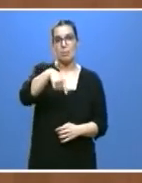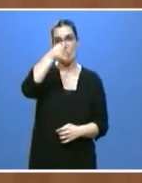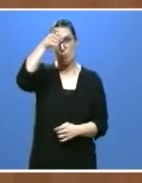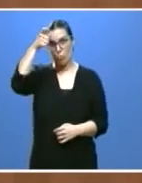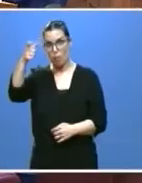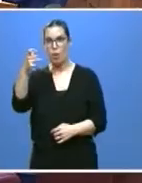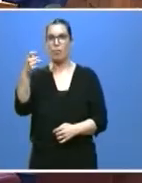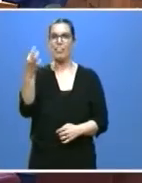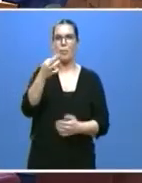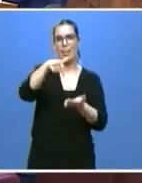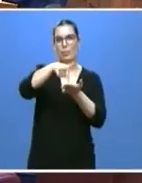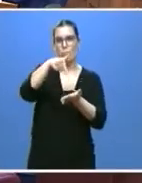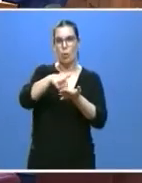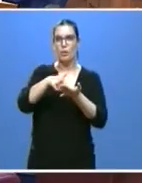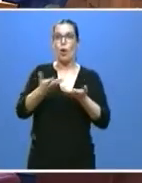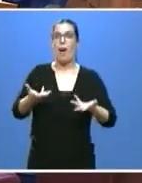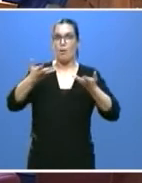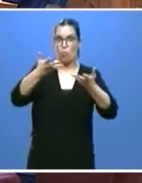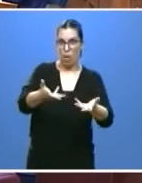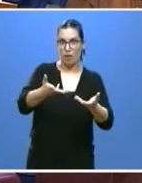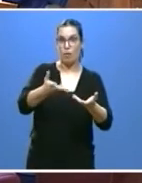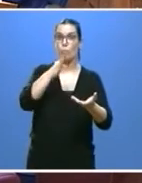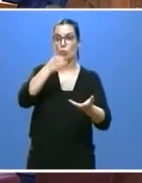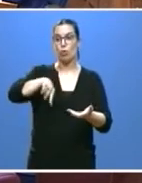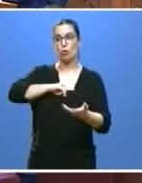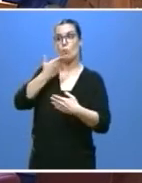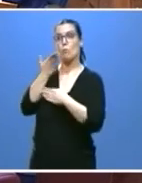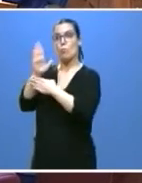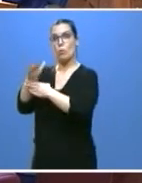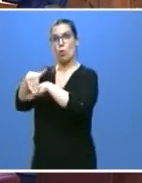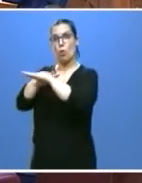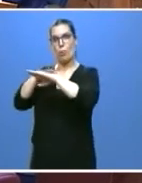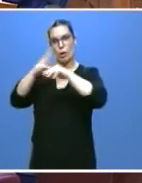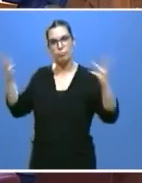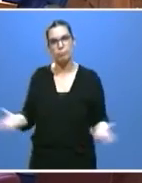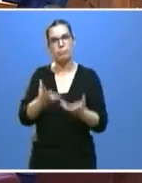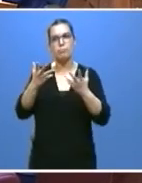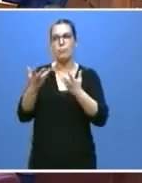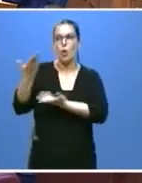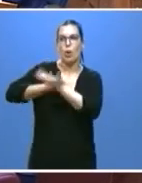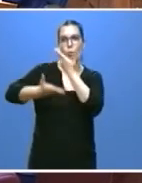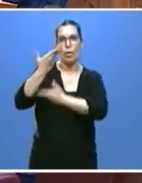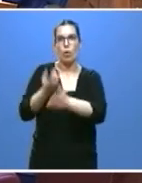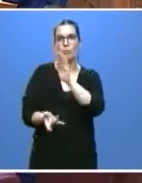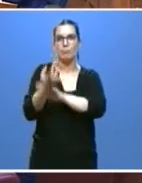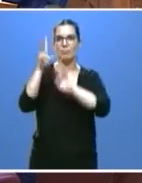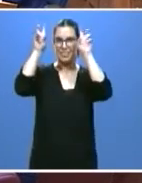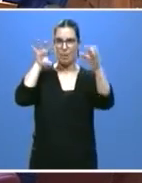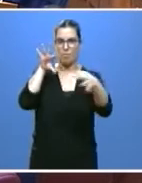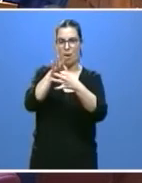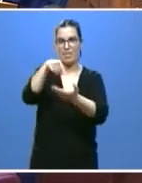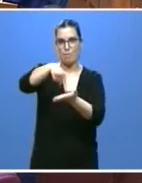fiscal más favorable y por eso proponemos al gobierno impulsar actuaciones conjuntas en este sentido